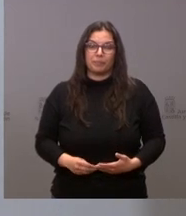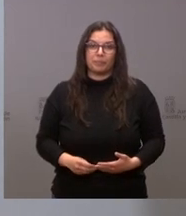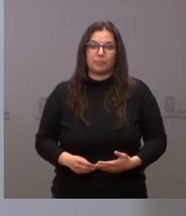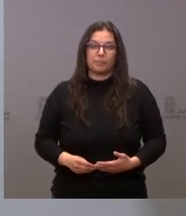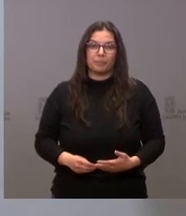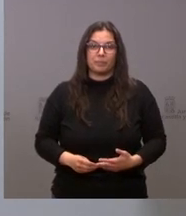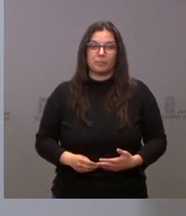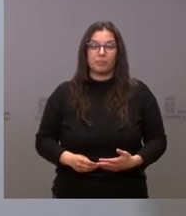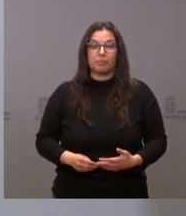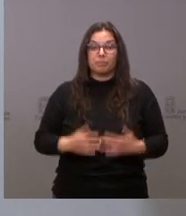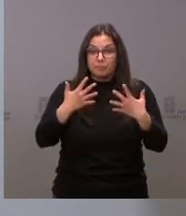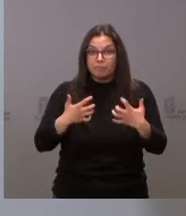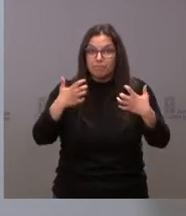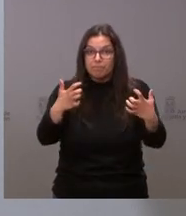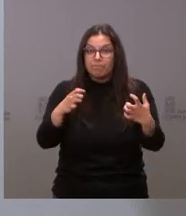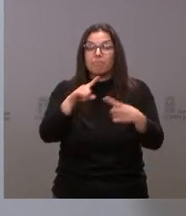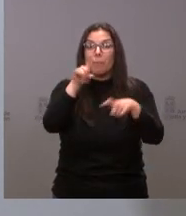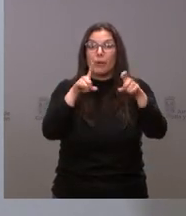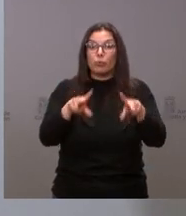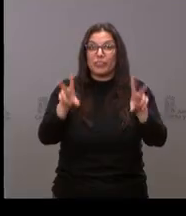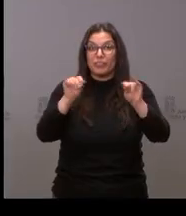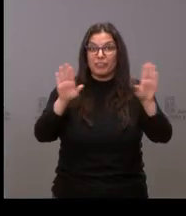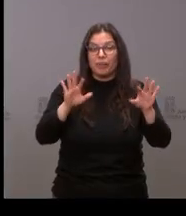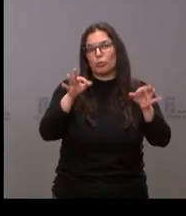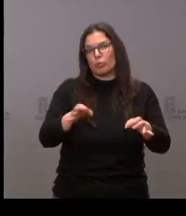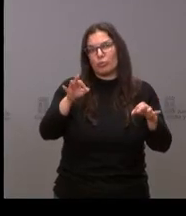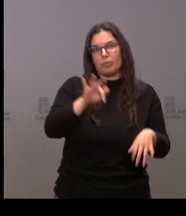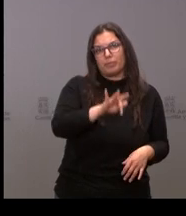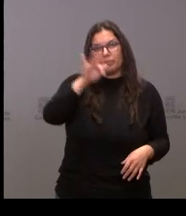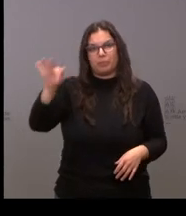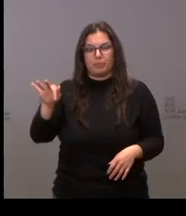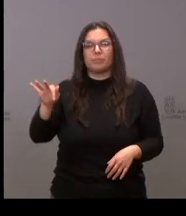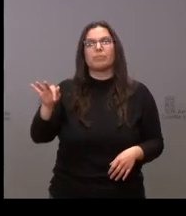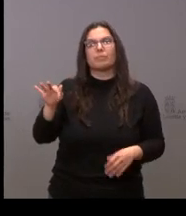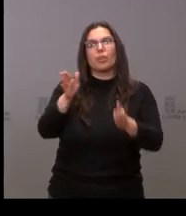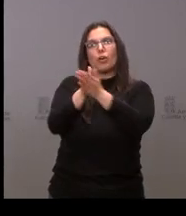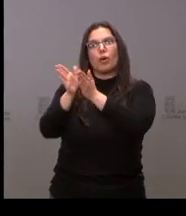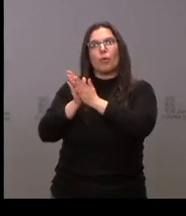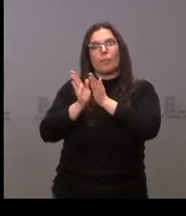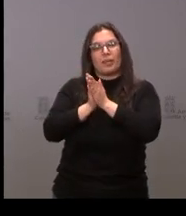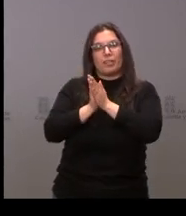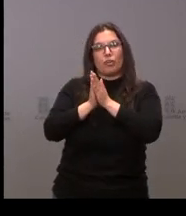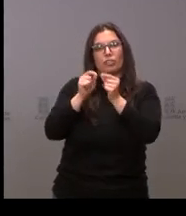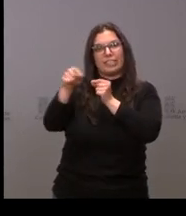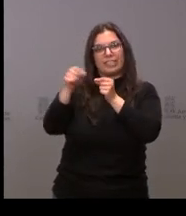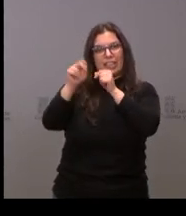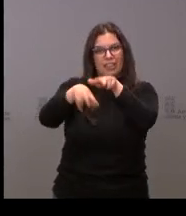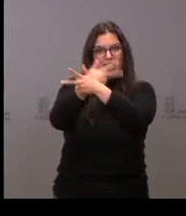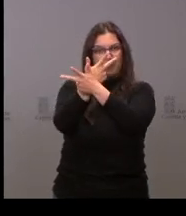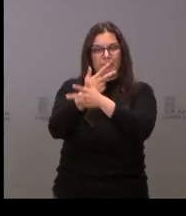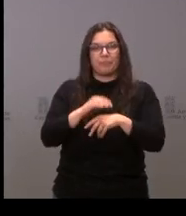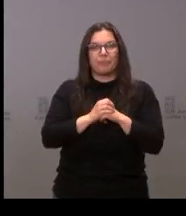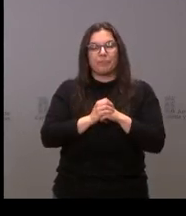Si no tenemos más preguntas en la sala vamos a dar paso como siempre a un nuevo turno con los compañeros que nos siguen por videoconferencia.